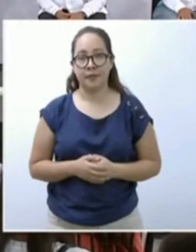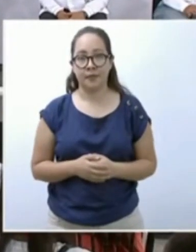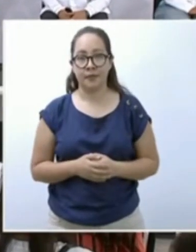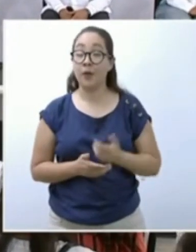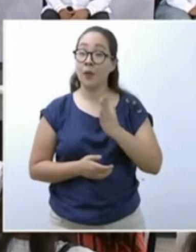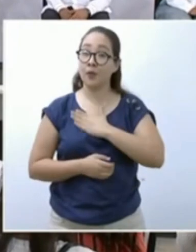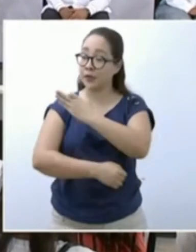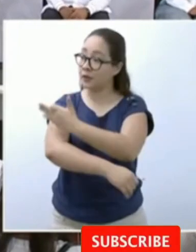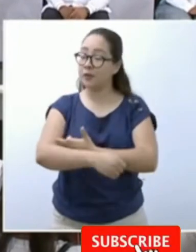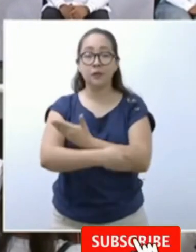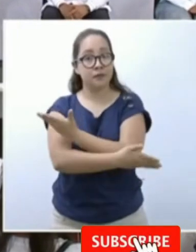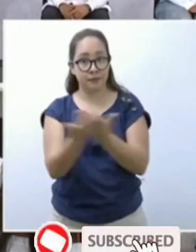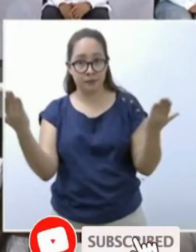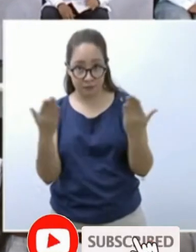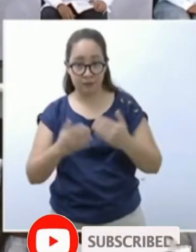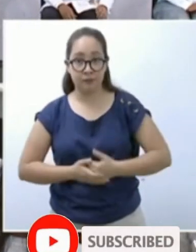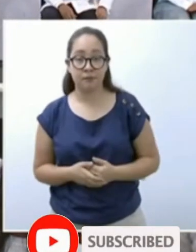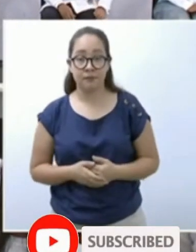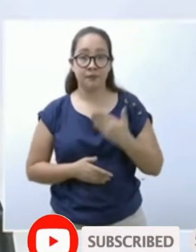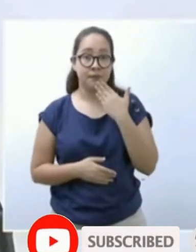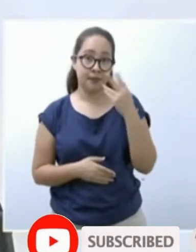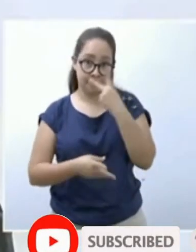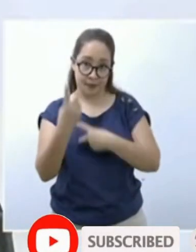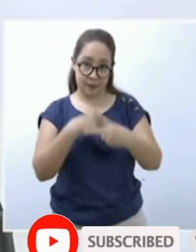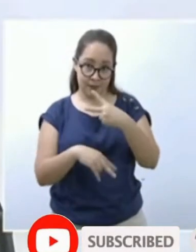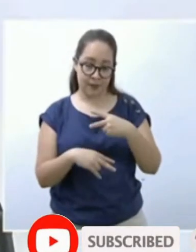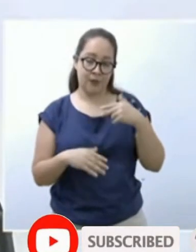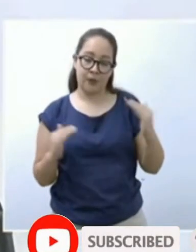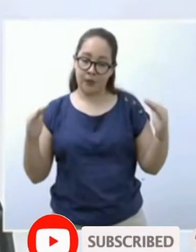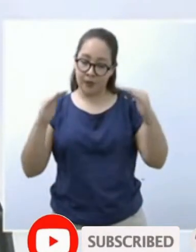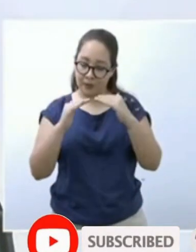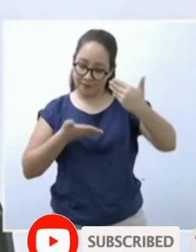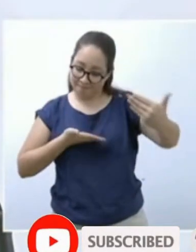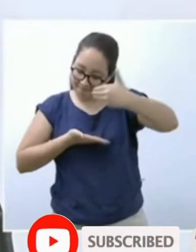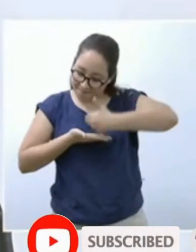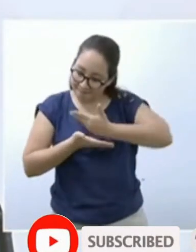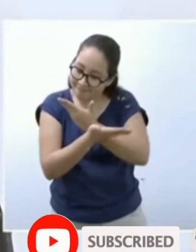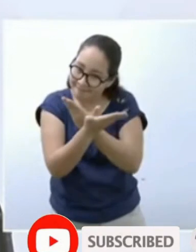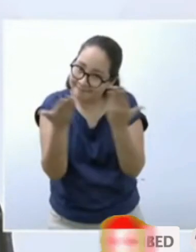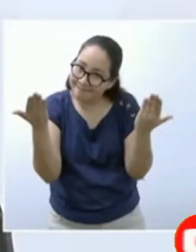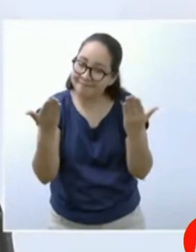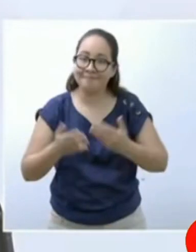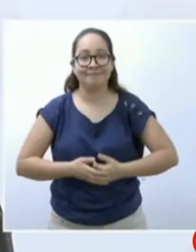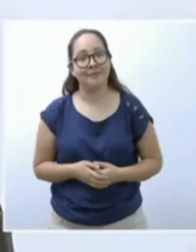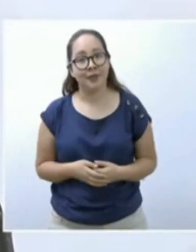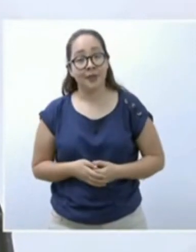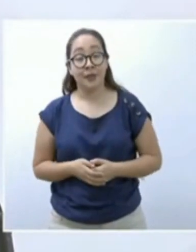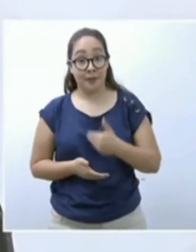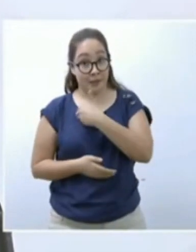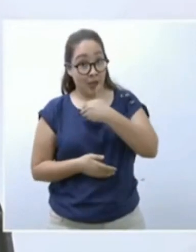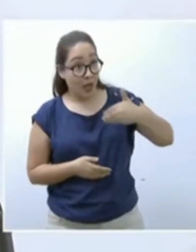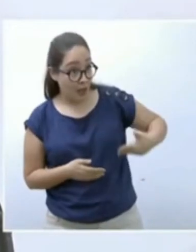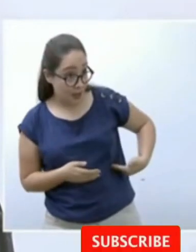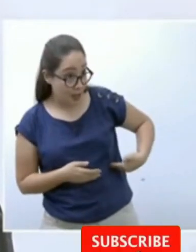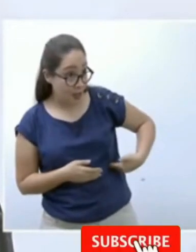Buenas tardes a todos. Bienvenidos a esta que es su casa. Señor presidente, hoy es un día de